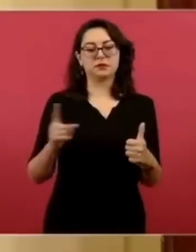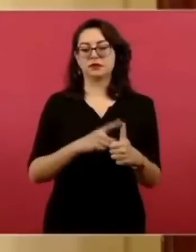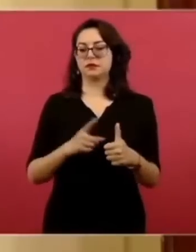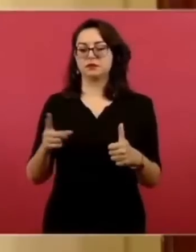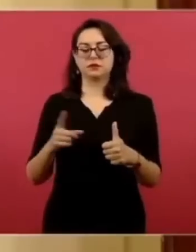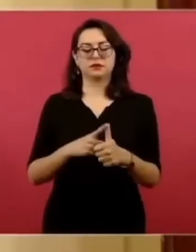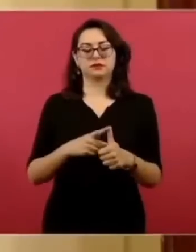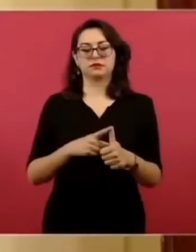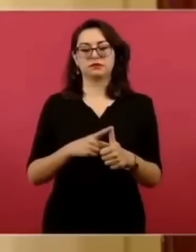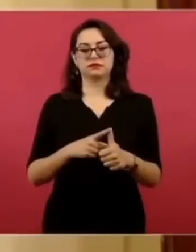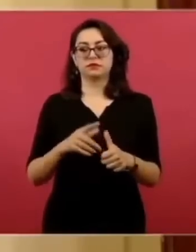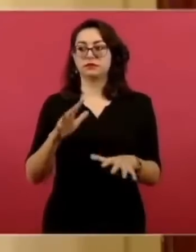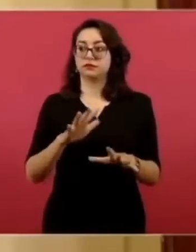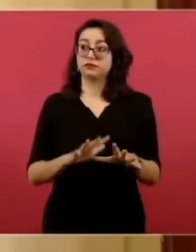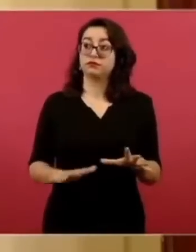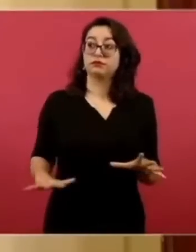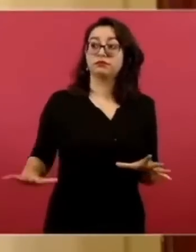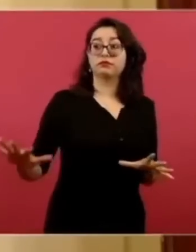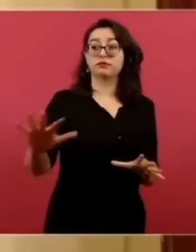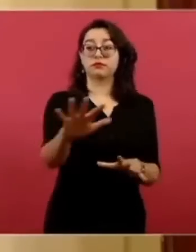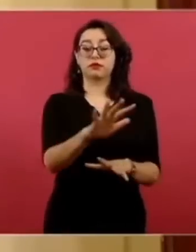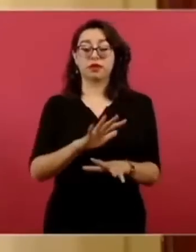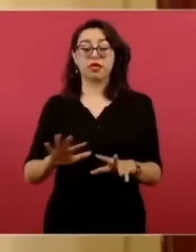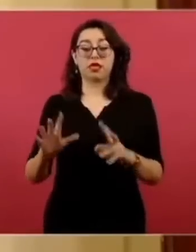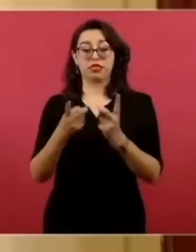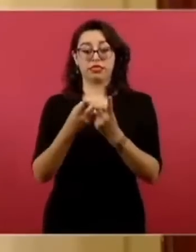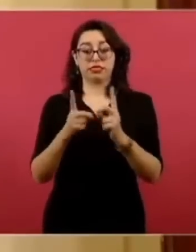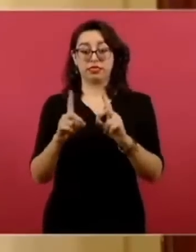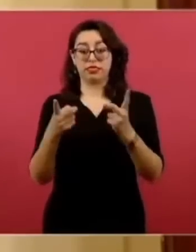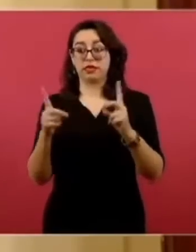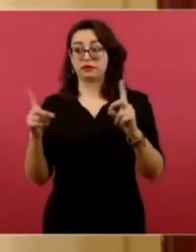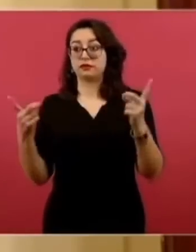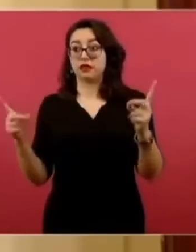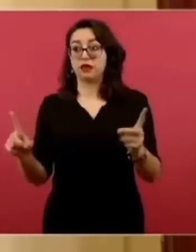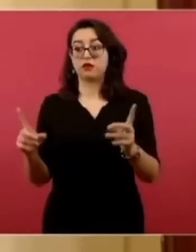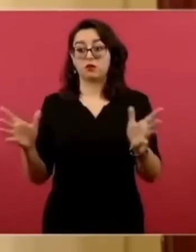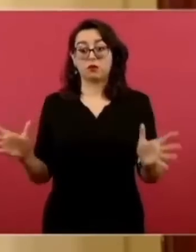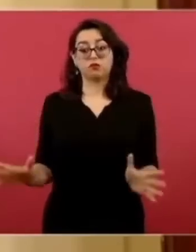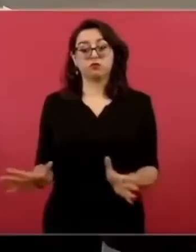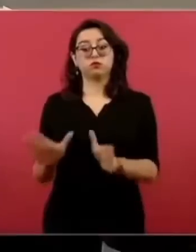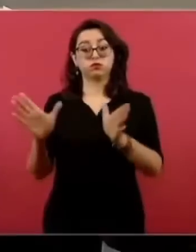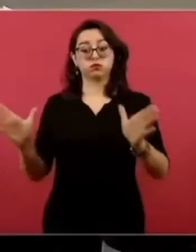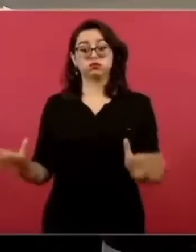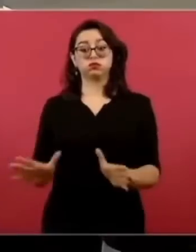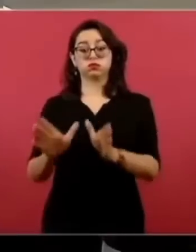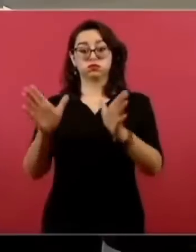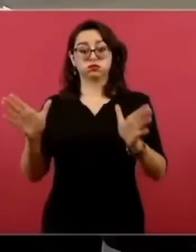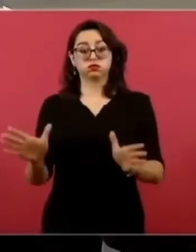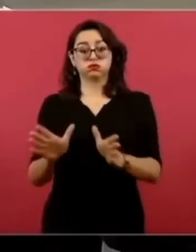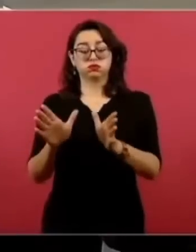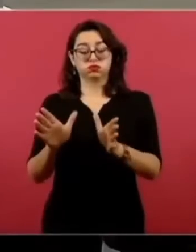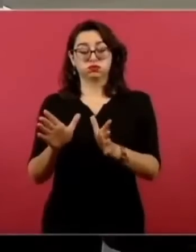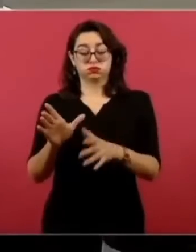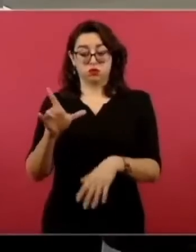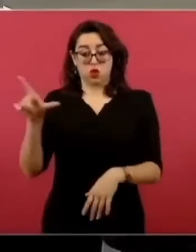y destinar inversión pública